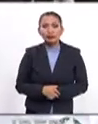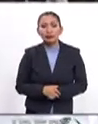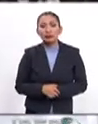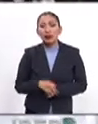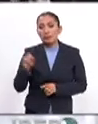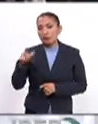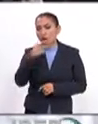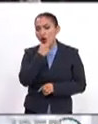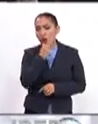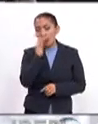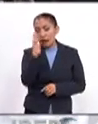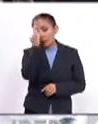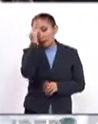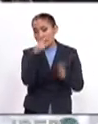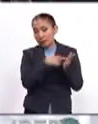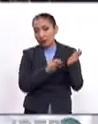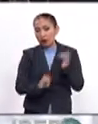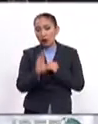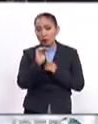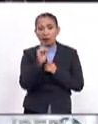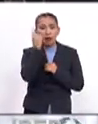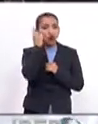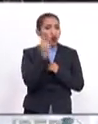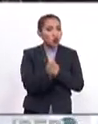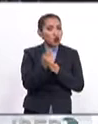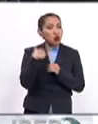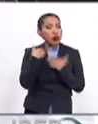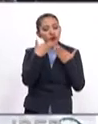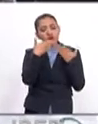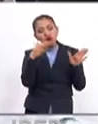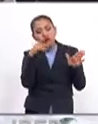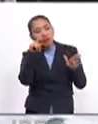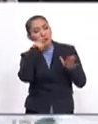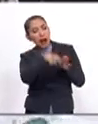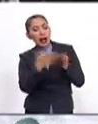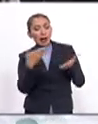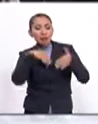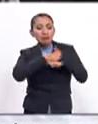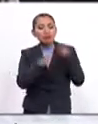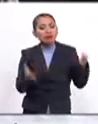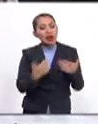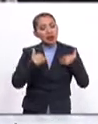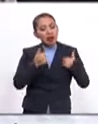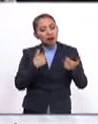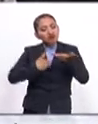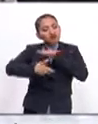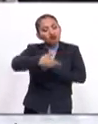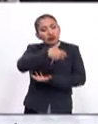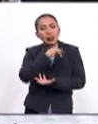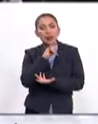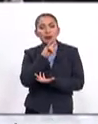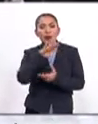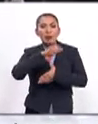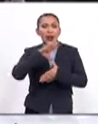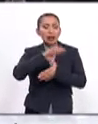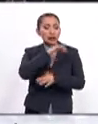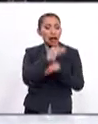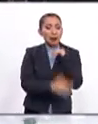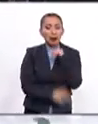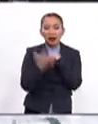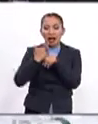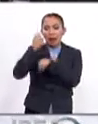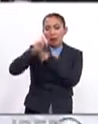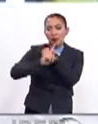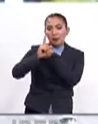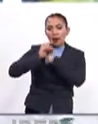Enrique Iglesias también recordó que en 1991 se abrió una ventana para alentar el entendimiento iberoamericano ya que había terminado la